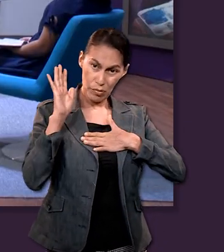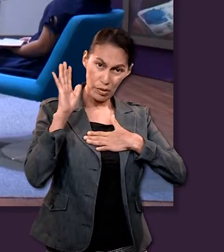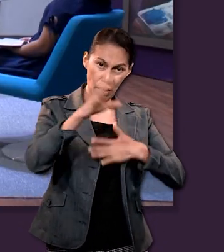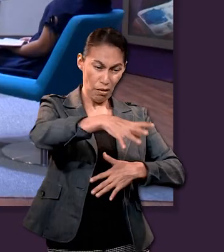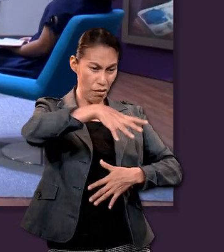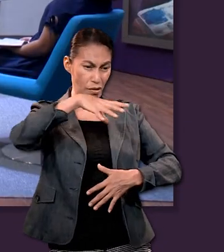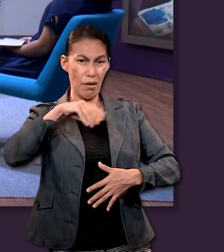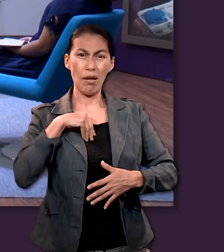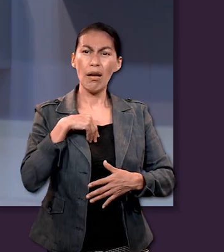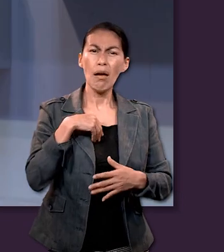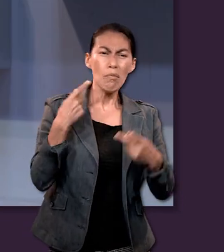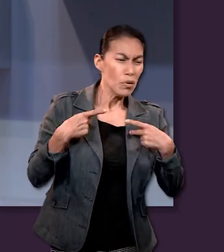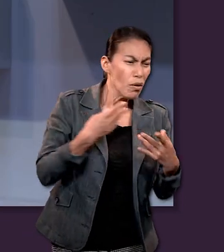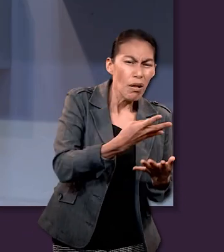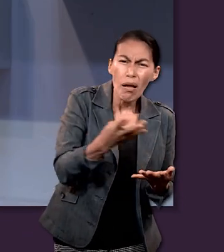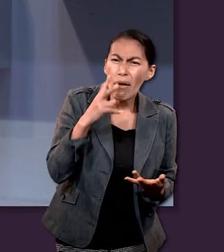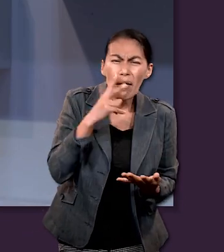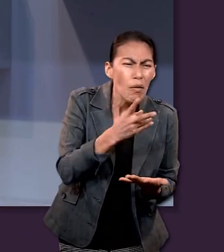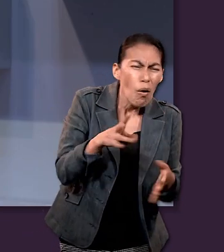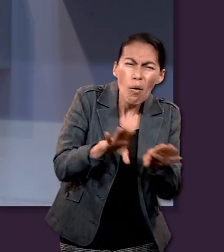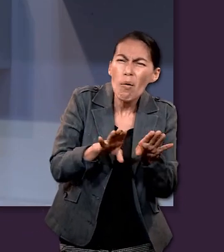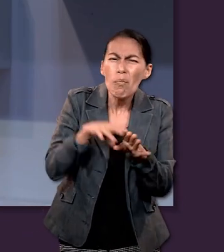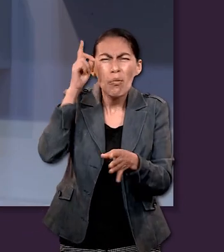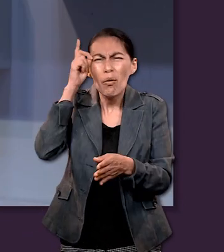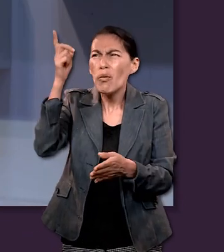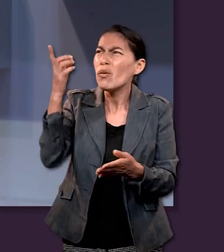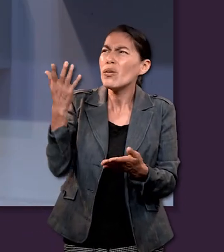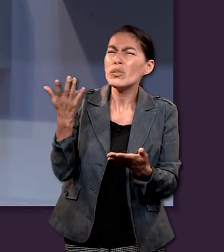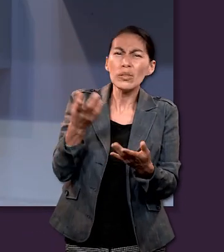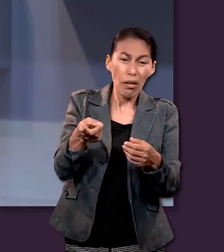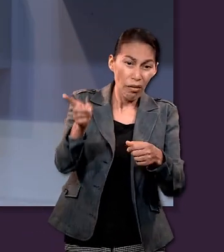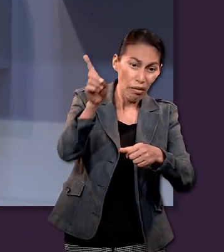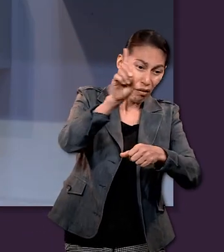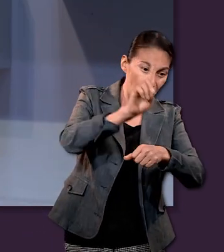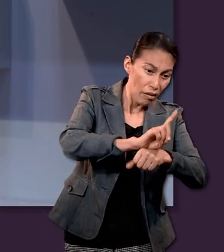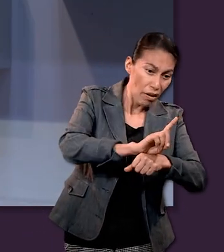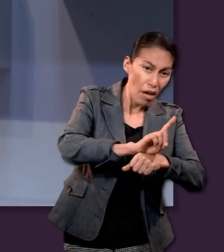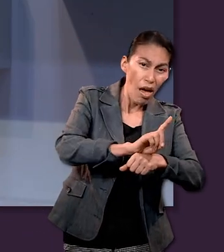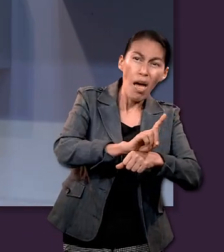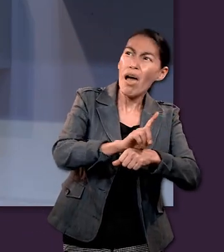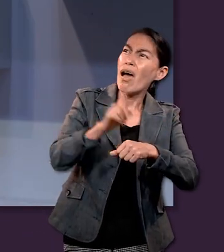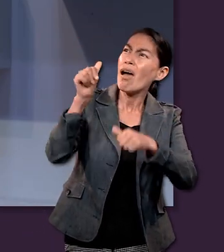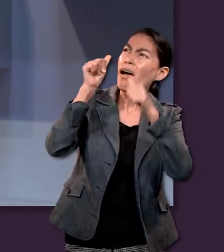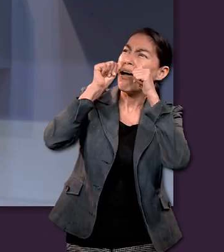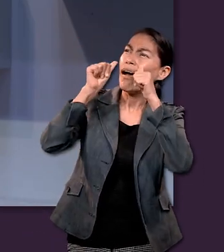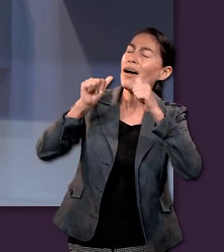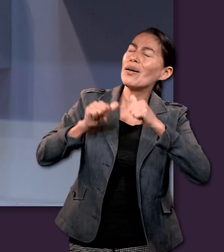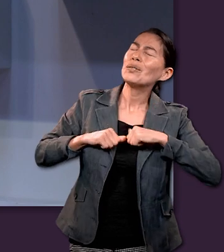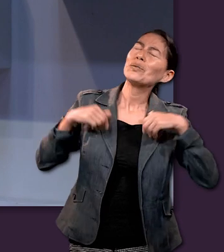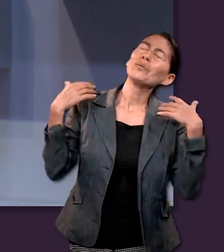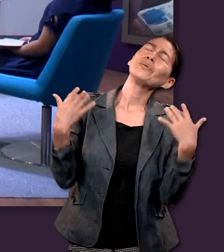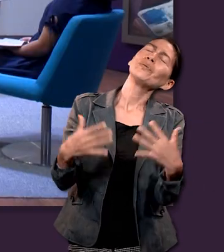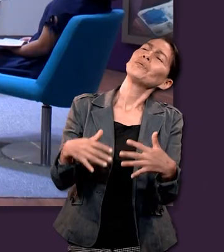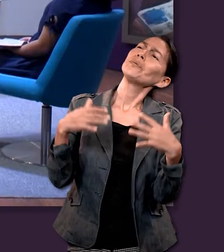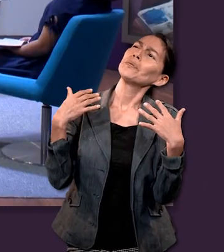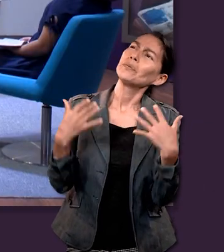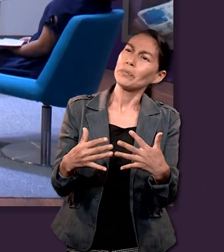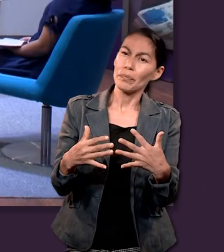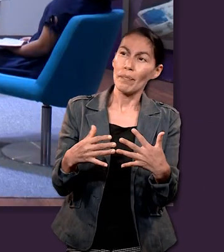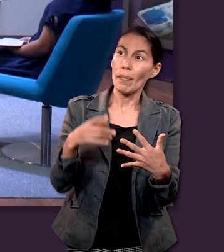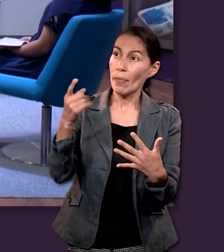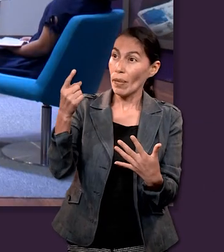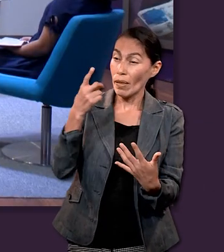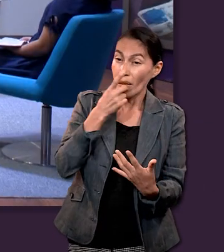cómo es que Dios al final del día siempre siempre ve por nosotros nos recalca a cada momento en su palabra